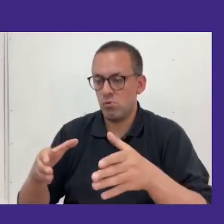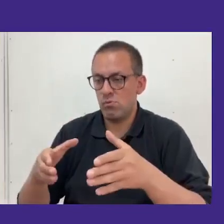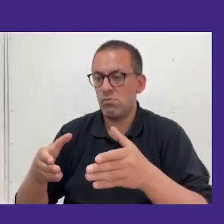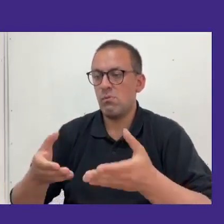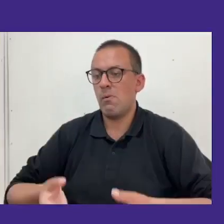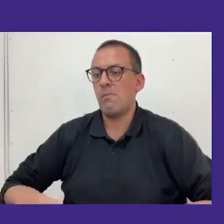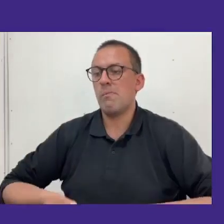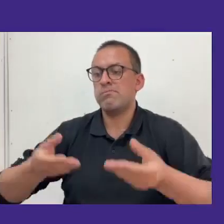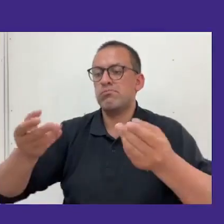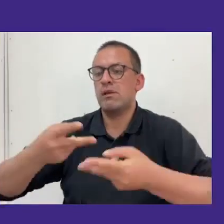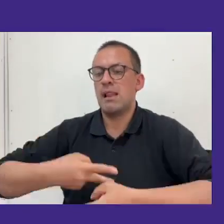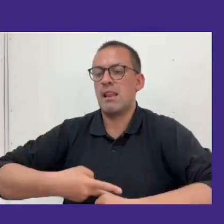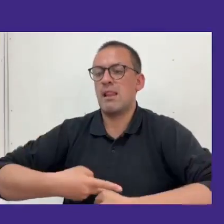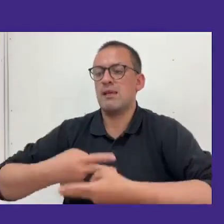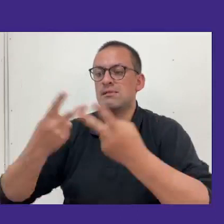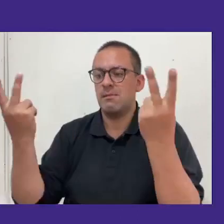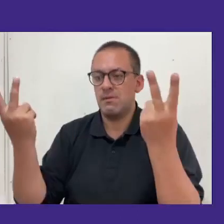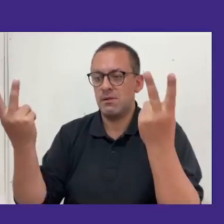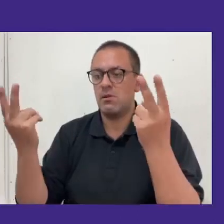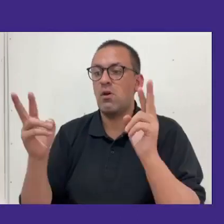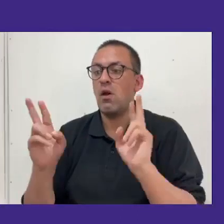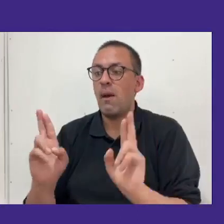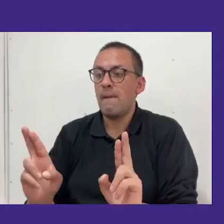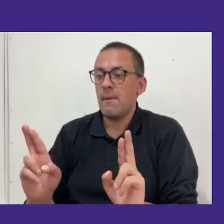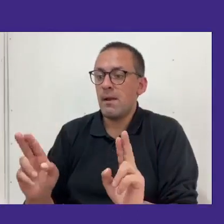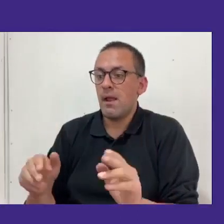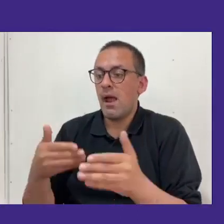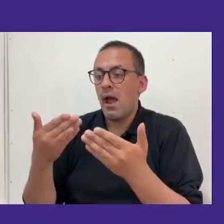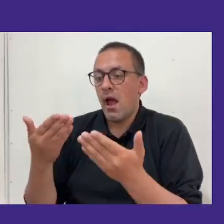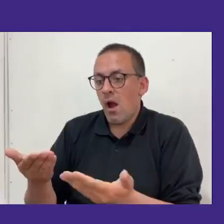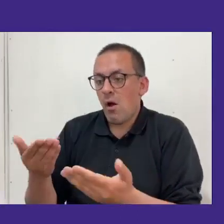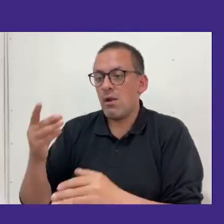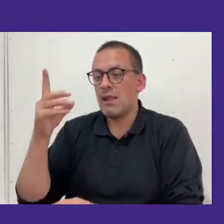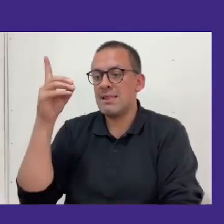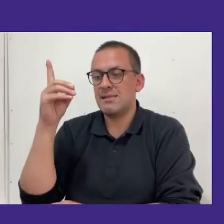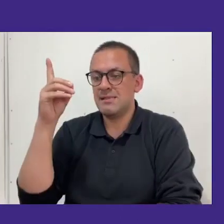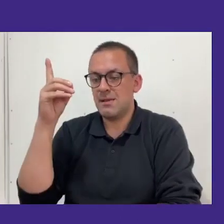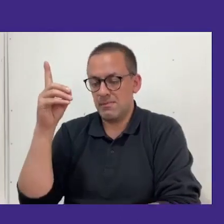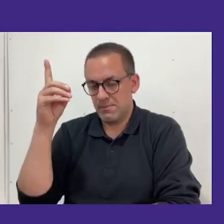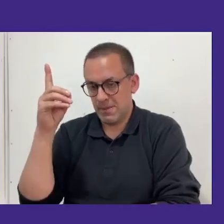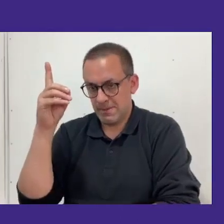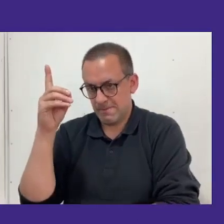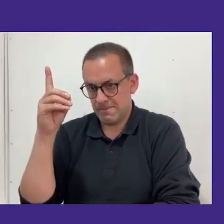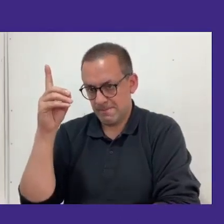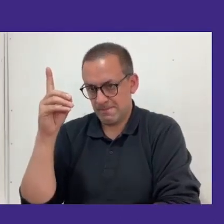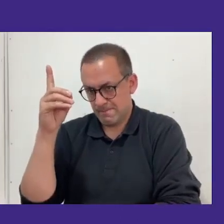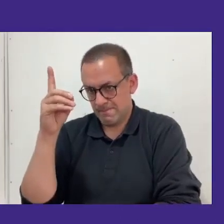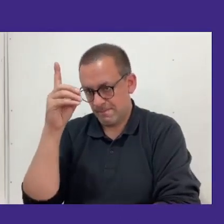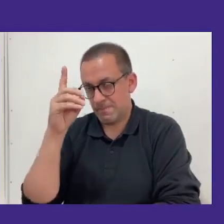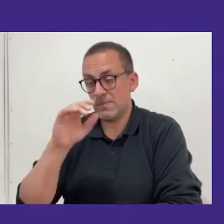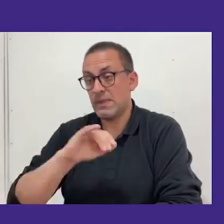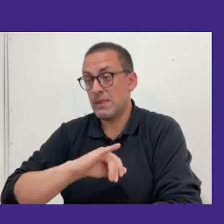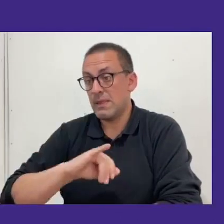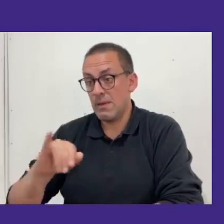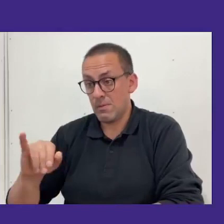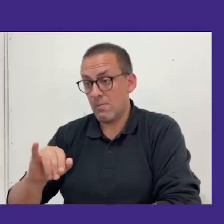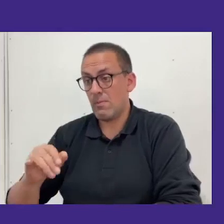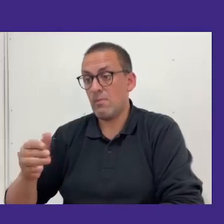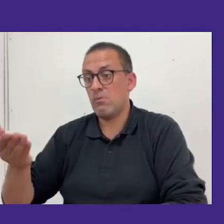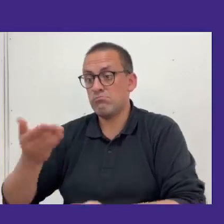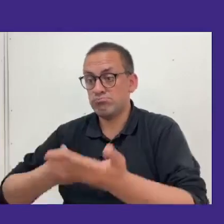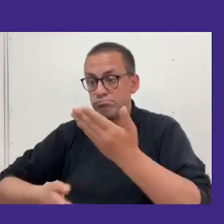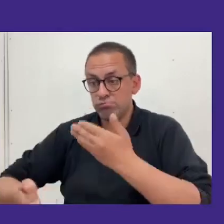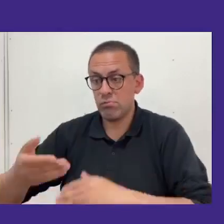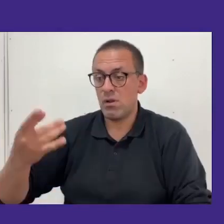llevarlos al lanzamiento que esperamos que sea ahora en diciembre y bueno después de eso repartirlos en la